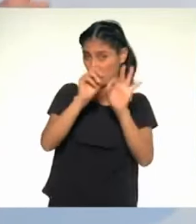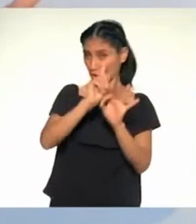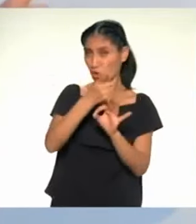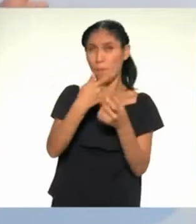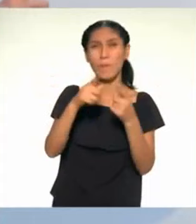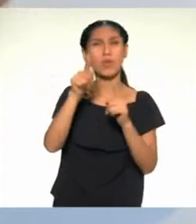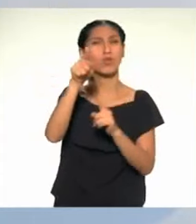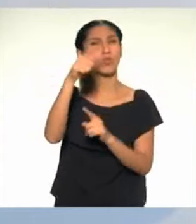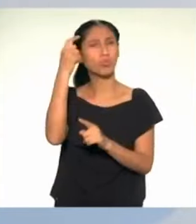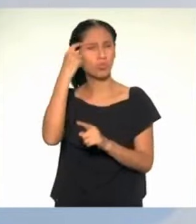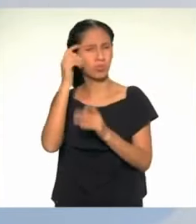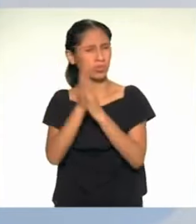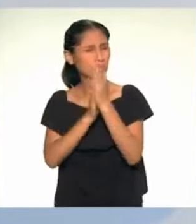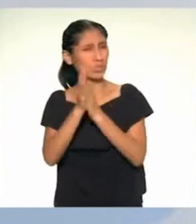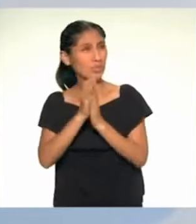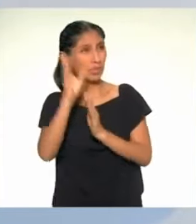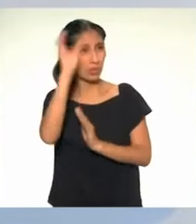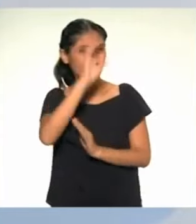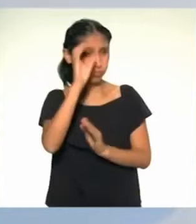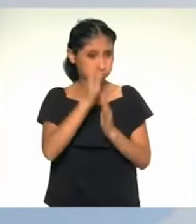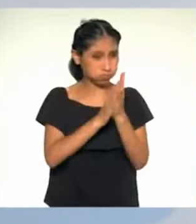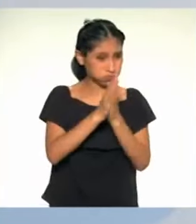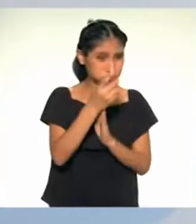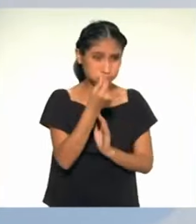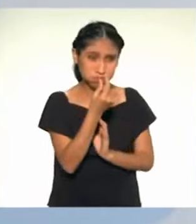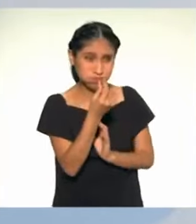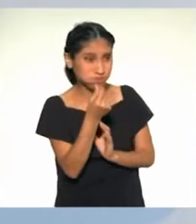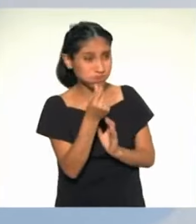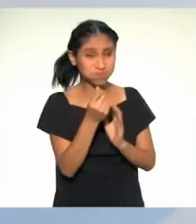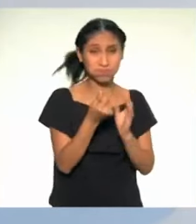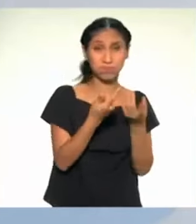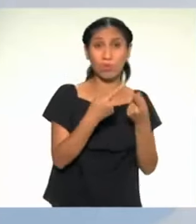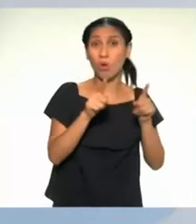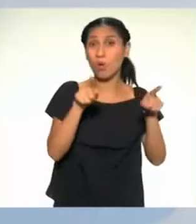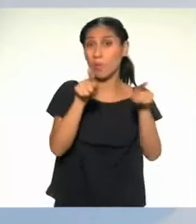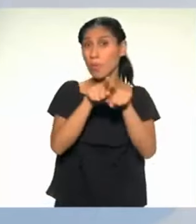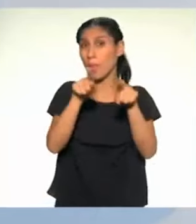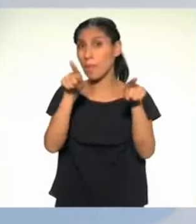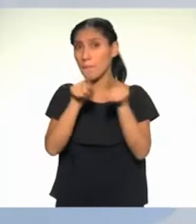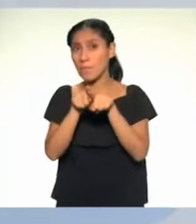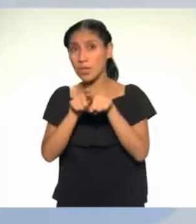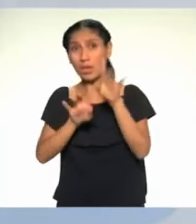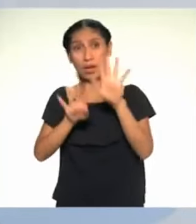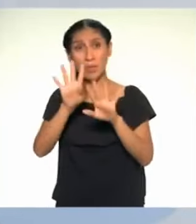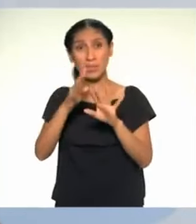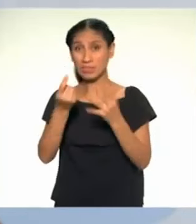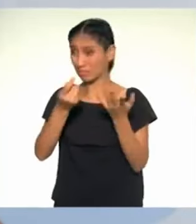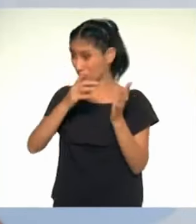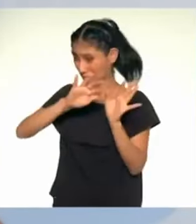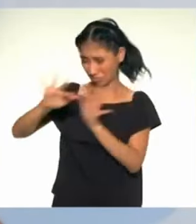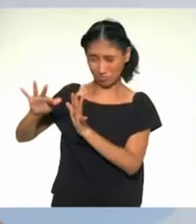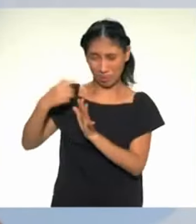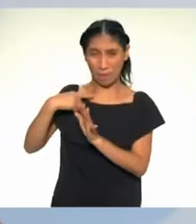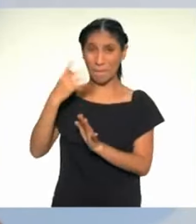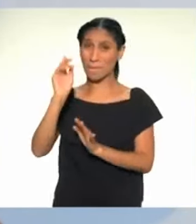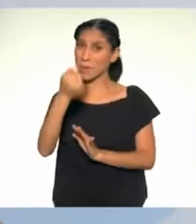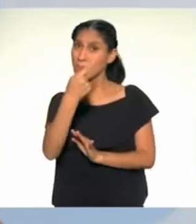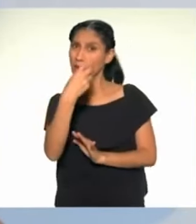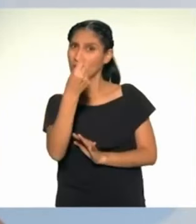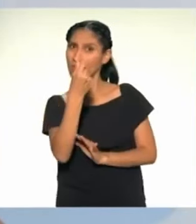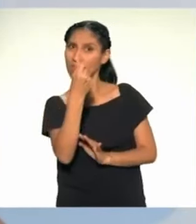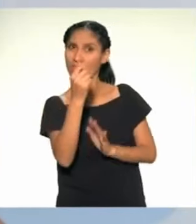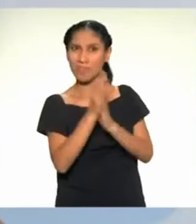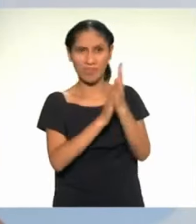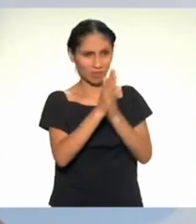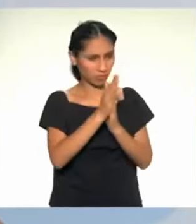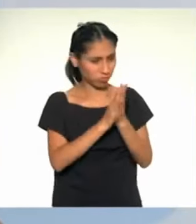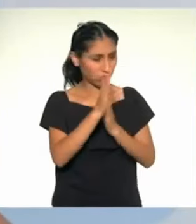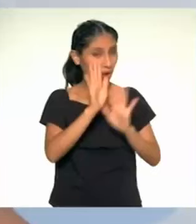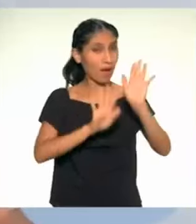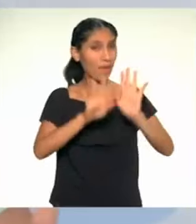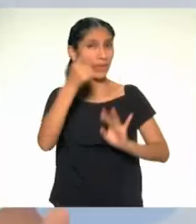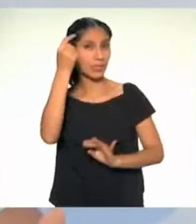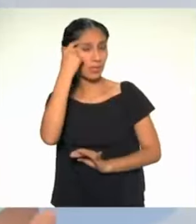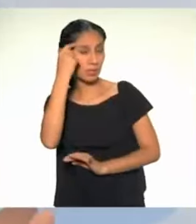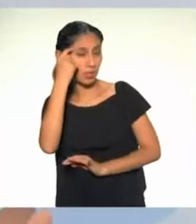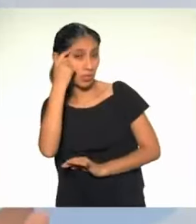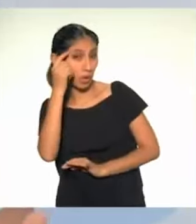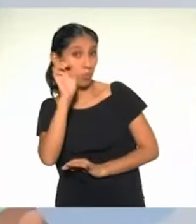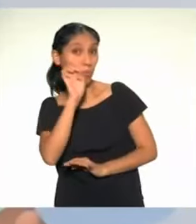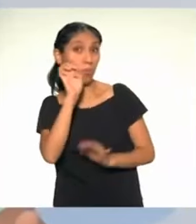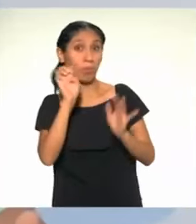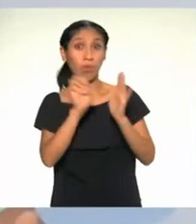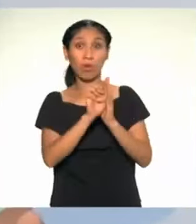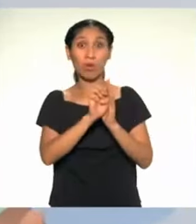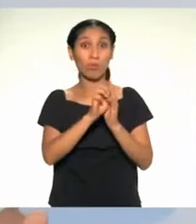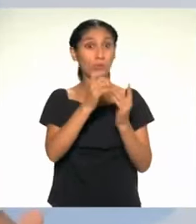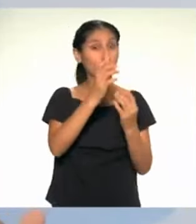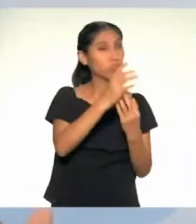incluso, ¿por qué sacrificamos otras cosas para lograr tenerlo? Muchas veces pensamos en los recursos naturales como inagotables,